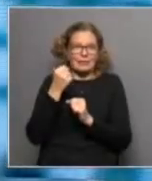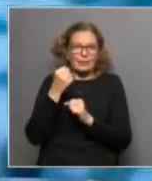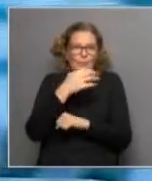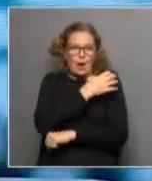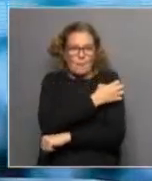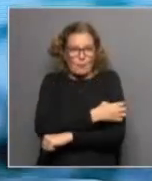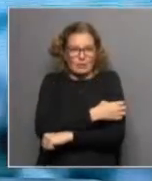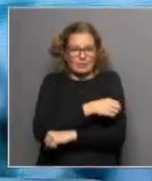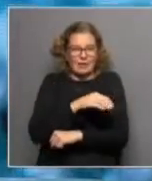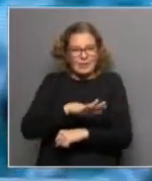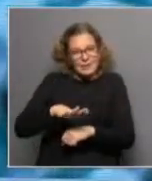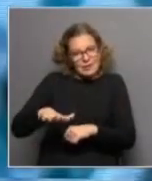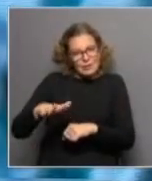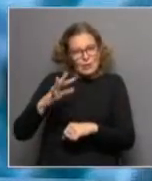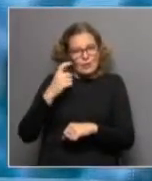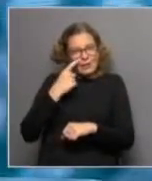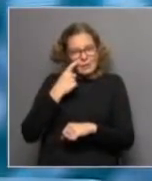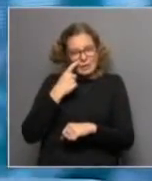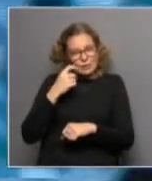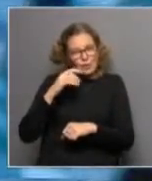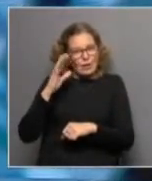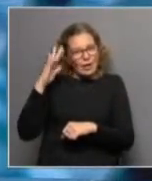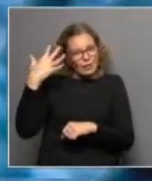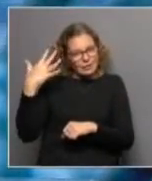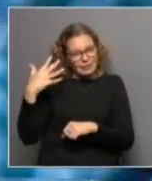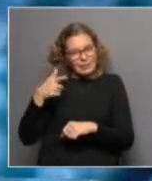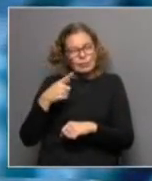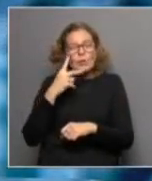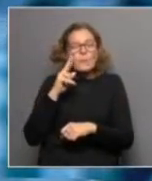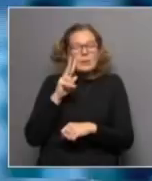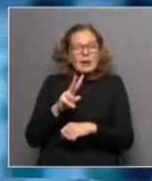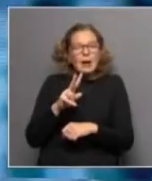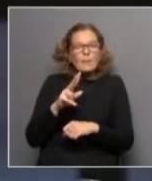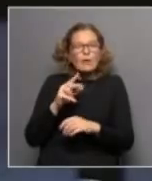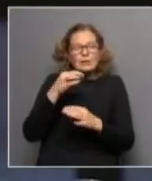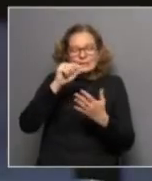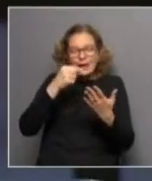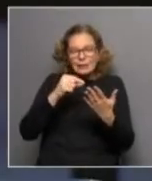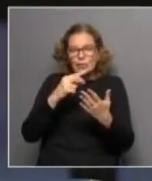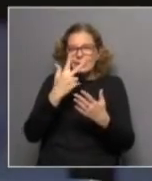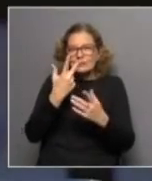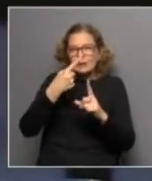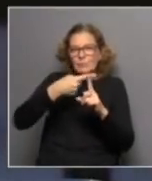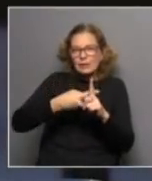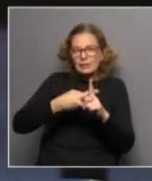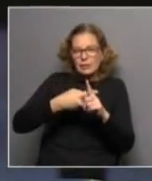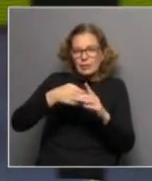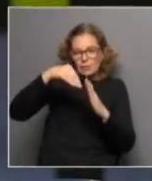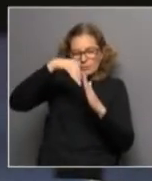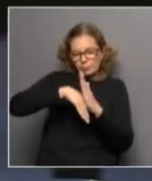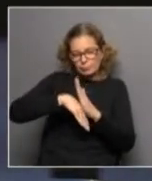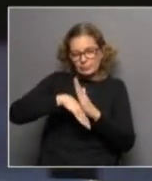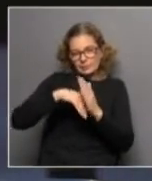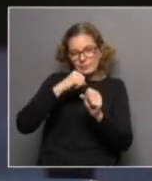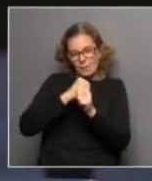la pobreza de niños, niñas y adolescentes. Cuando miramos los datos trimestrales, la caída del empleo fue mayor en el interior